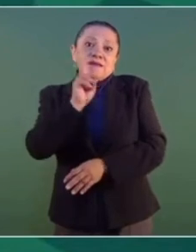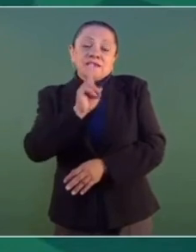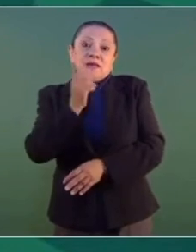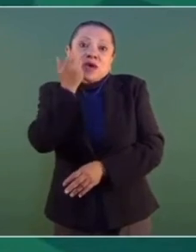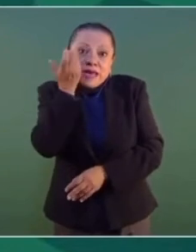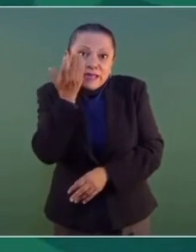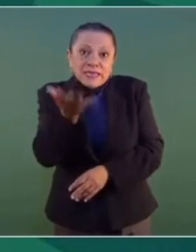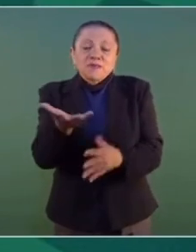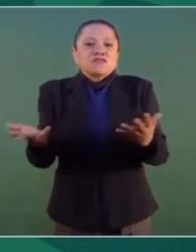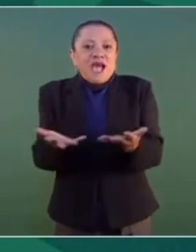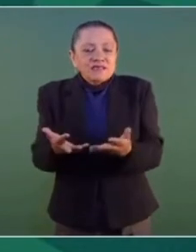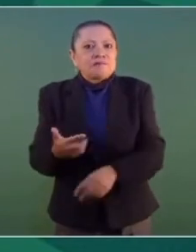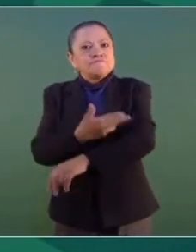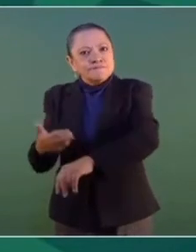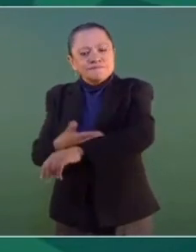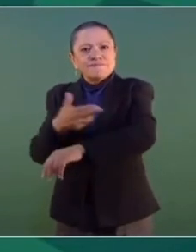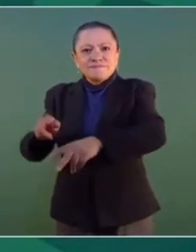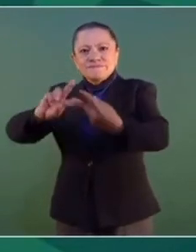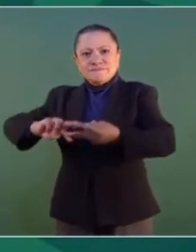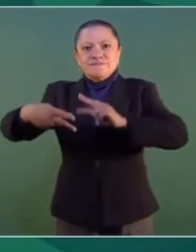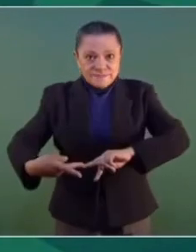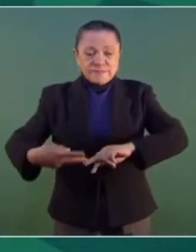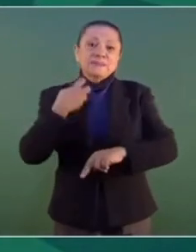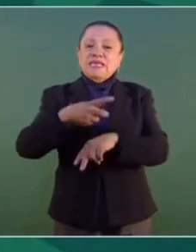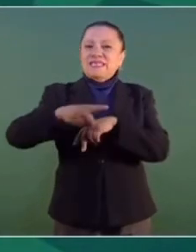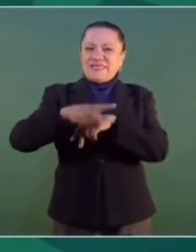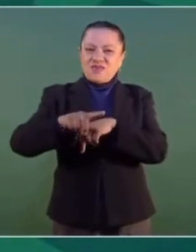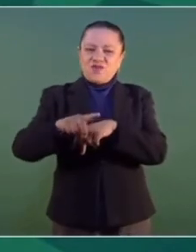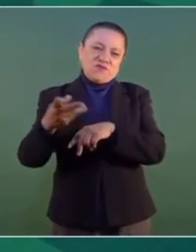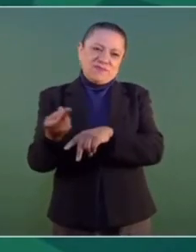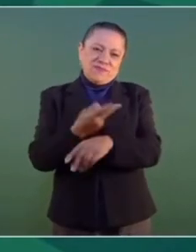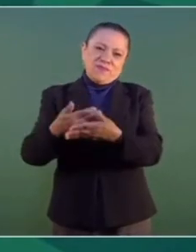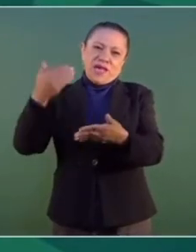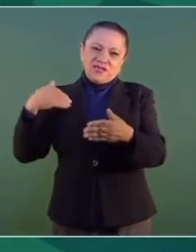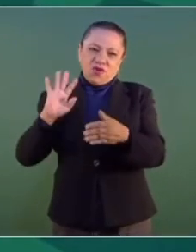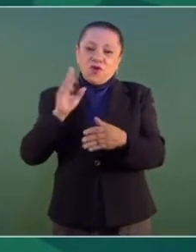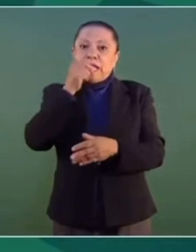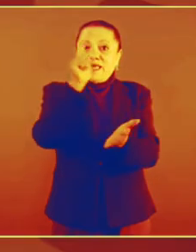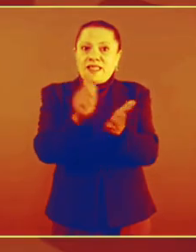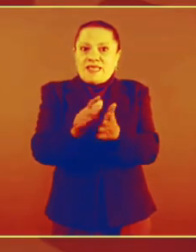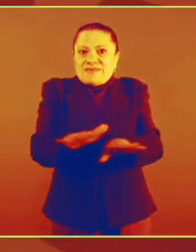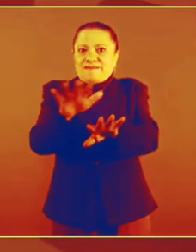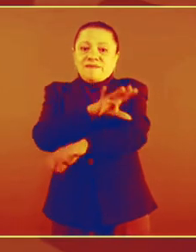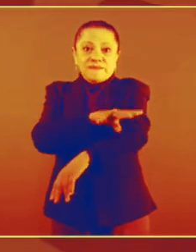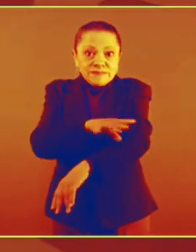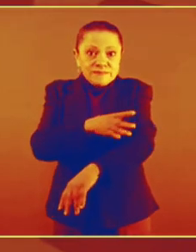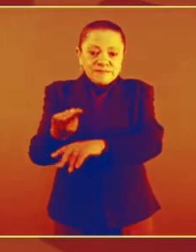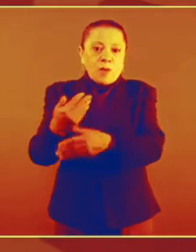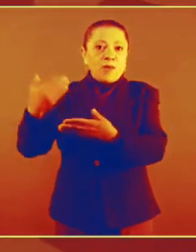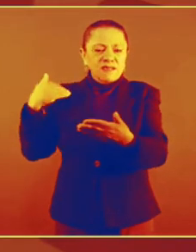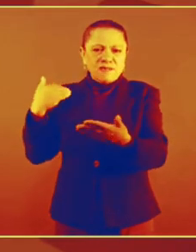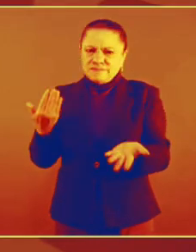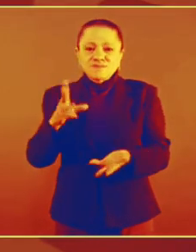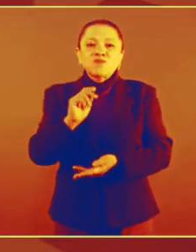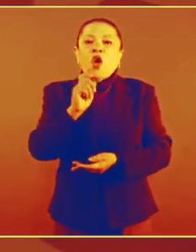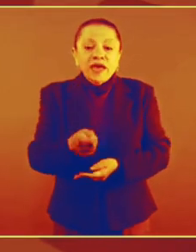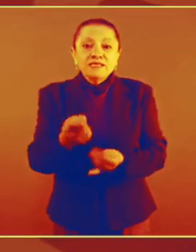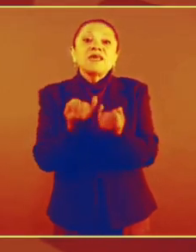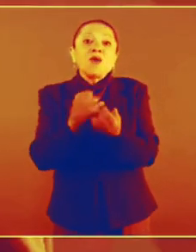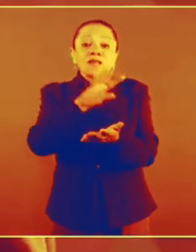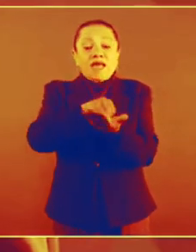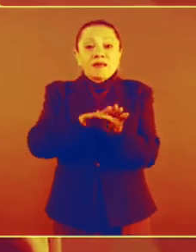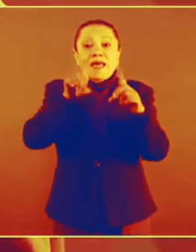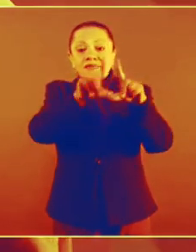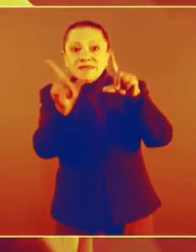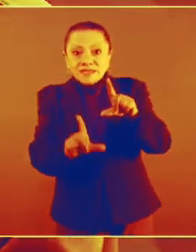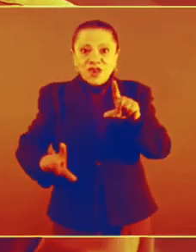procurando resarcir el daño que ocasionó la llamada reforma energética. No significa nacionalizar ni estatizar,